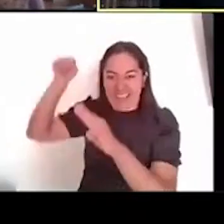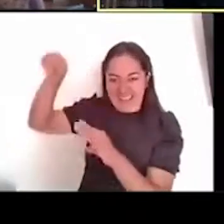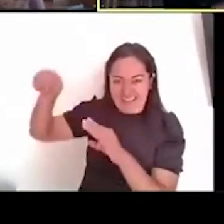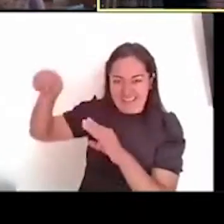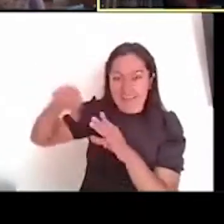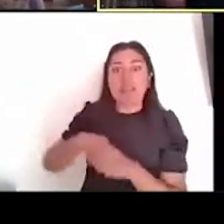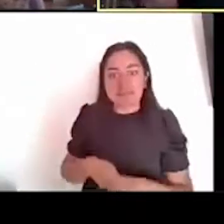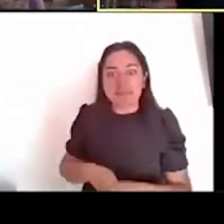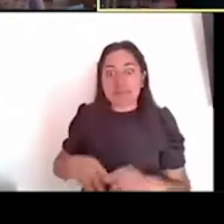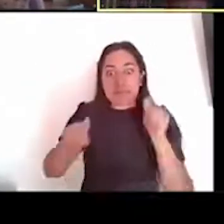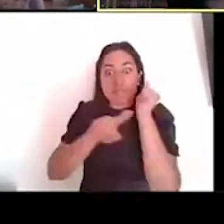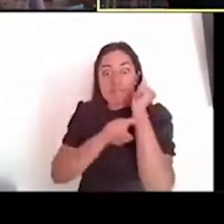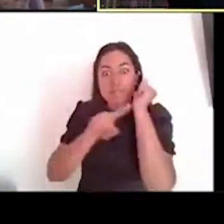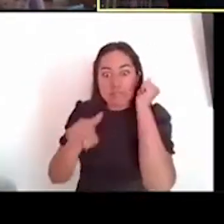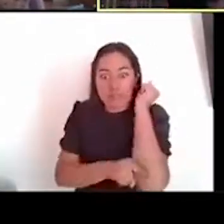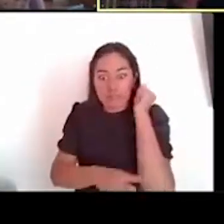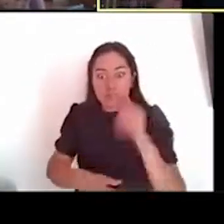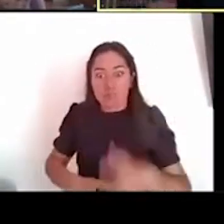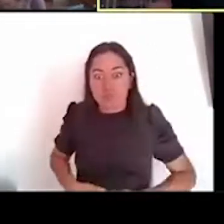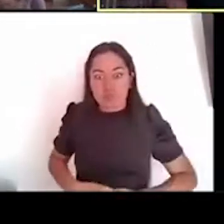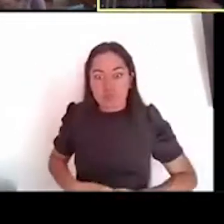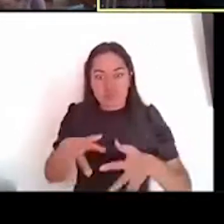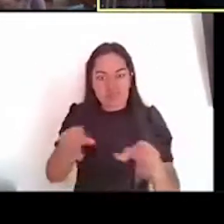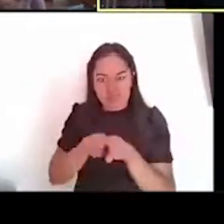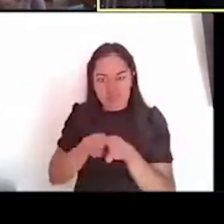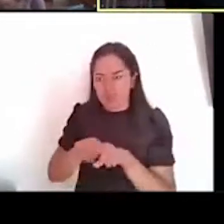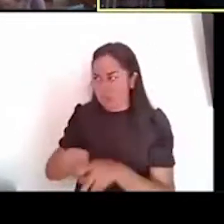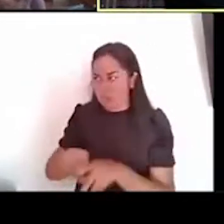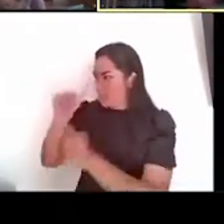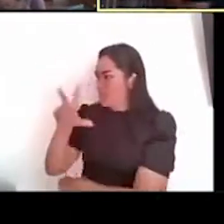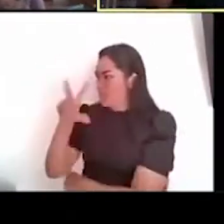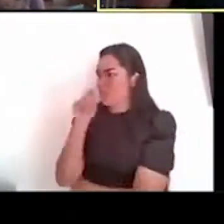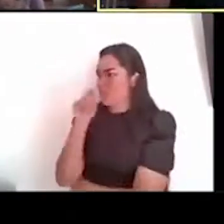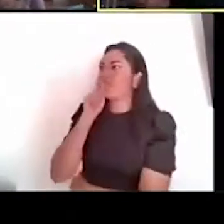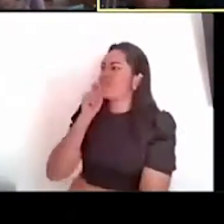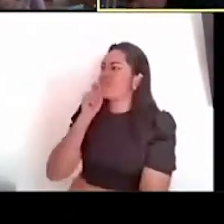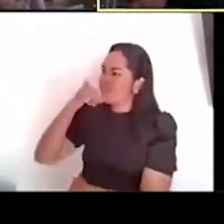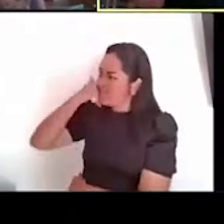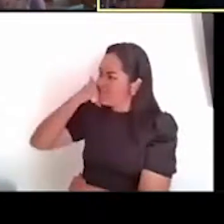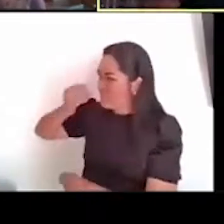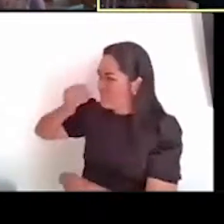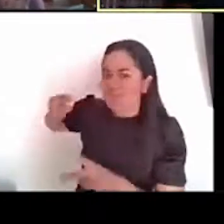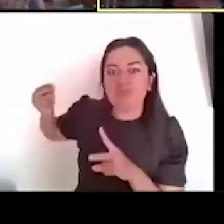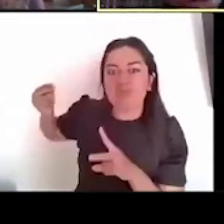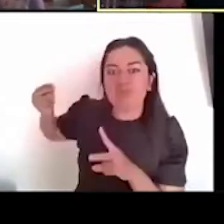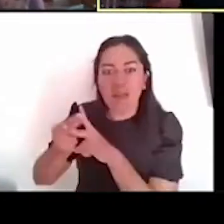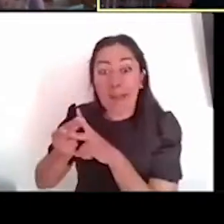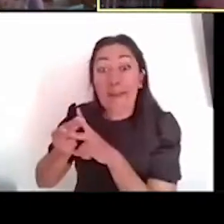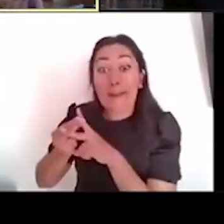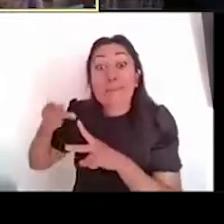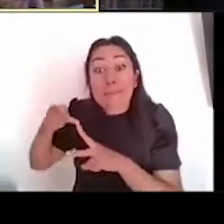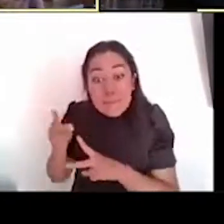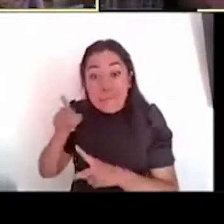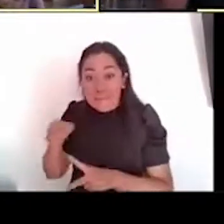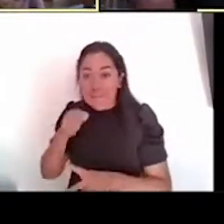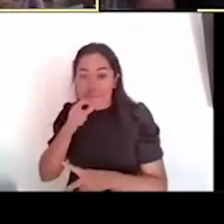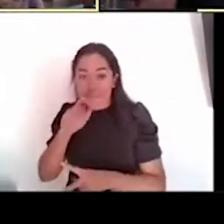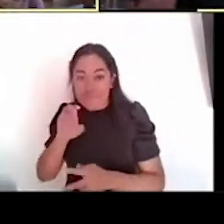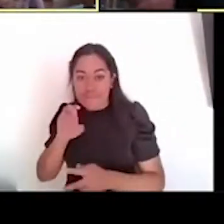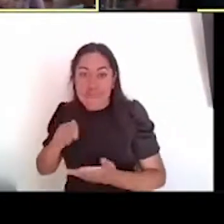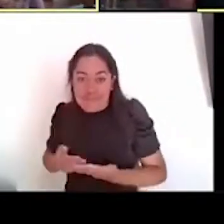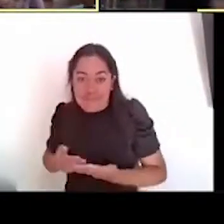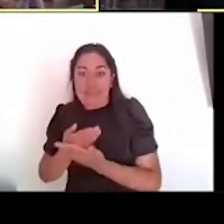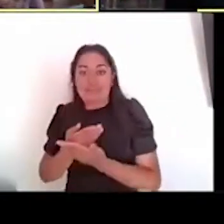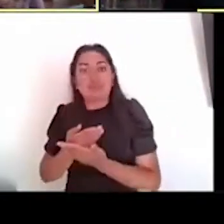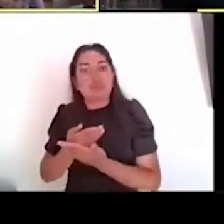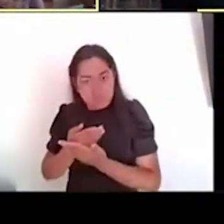entonces no estaban de acuerdo sus hermanos, entonces deciden darle muerte, pero entonces nace Huitzilopochtli, y, y les da, pues muerte a